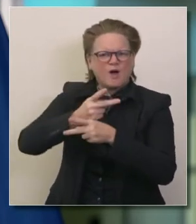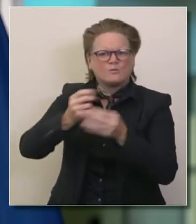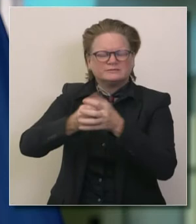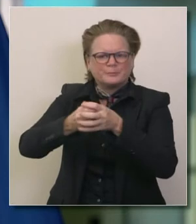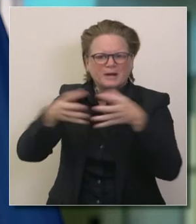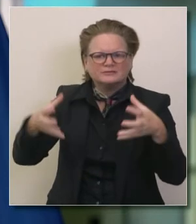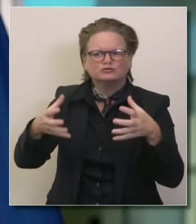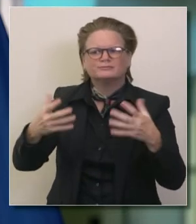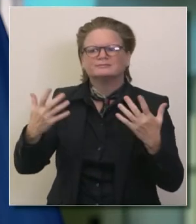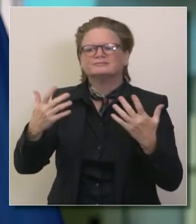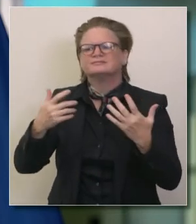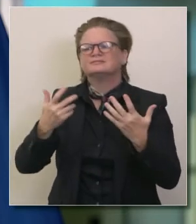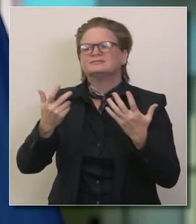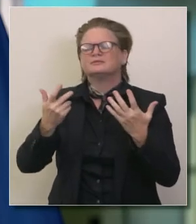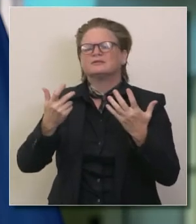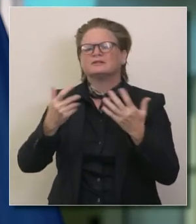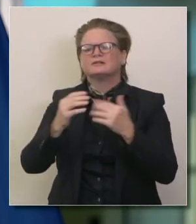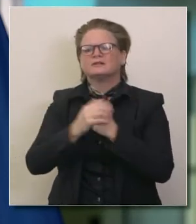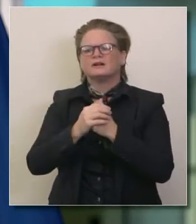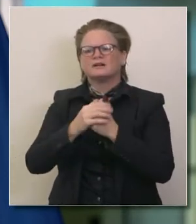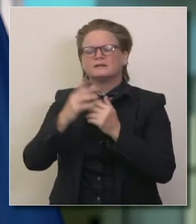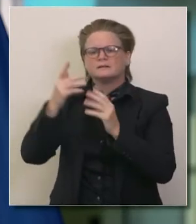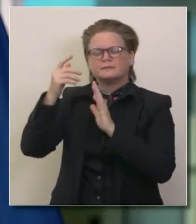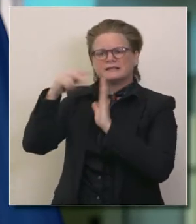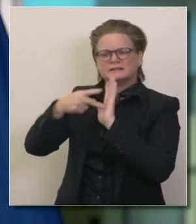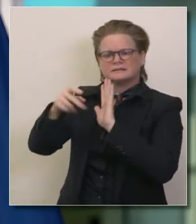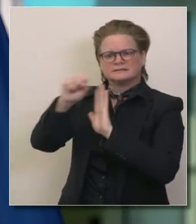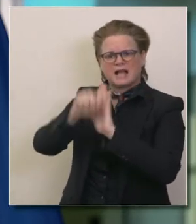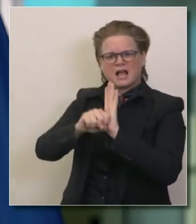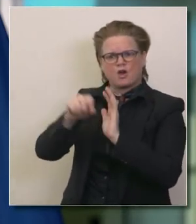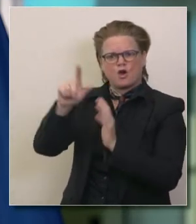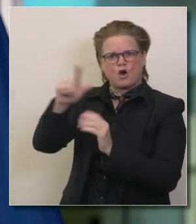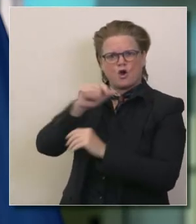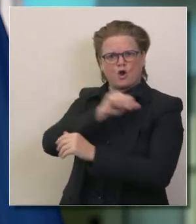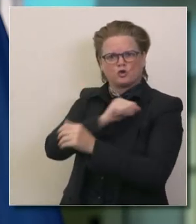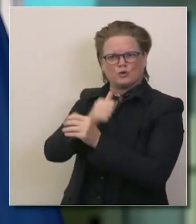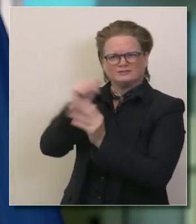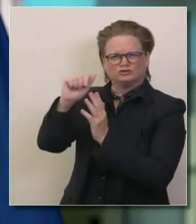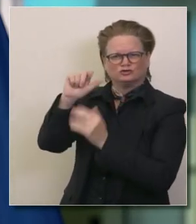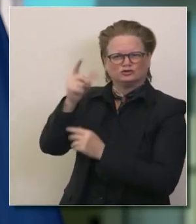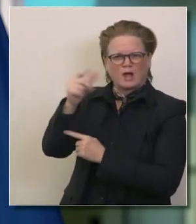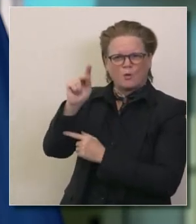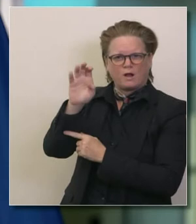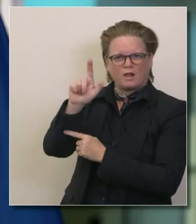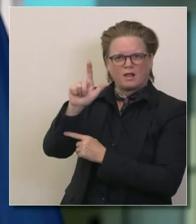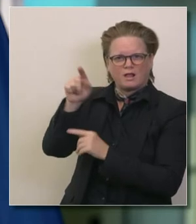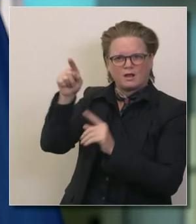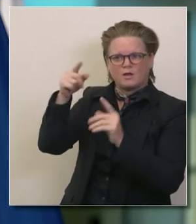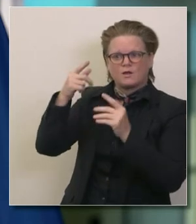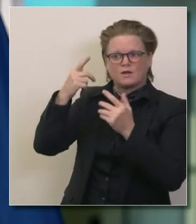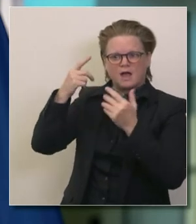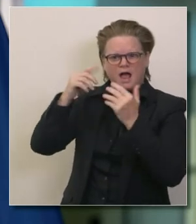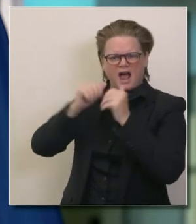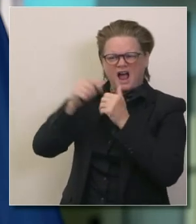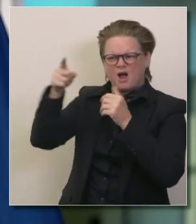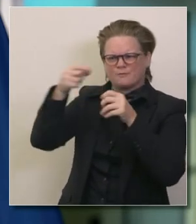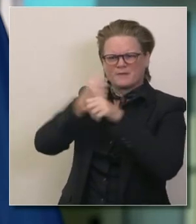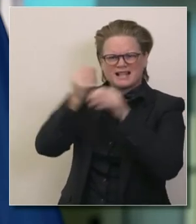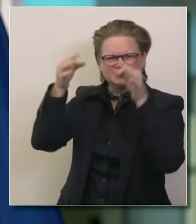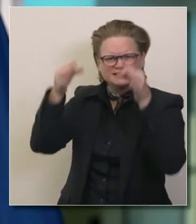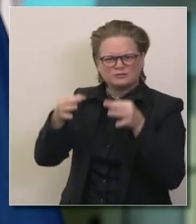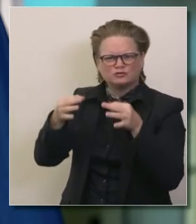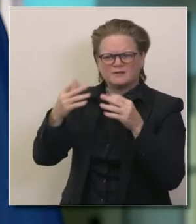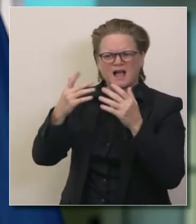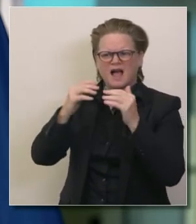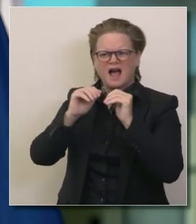ser aún más grande más importante cuáles son los pasos concretos a nivel federal y